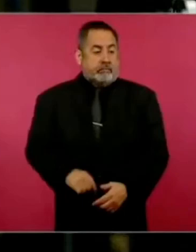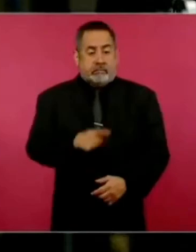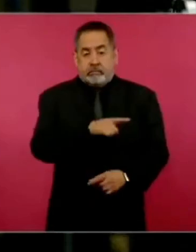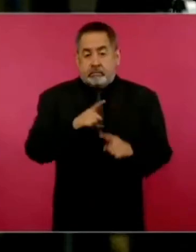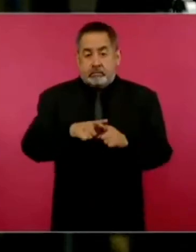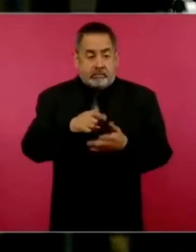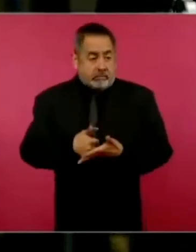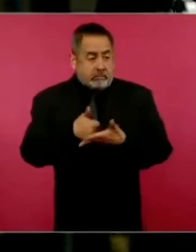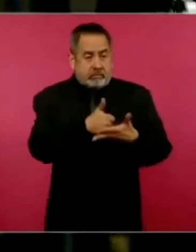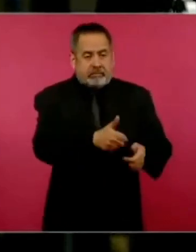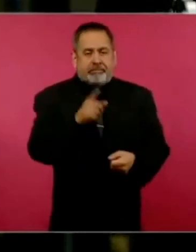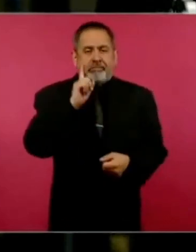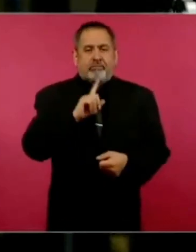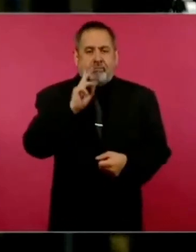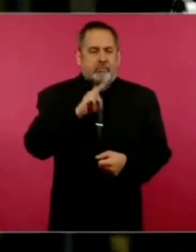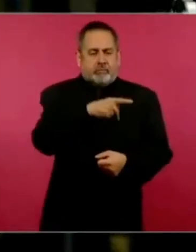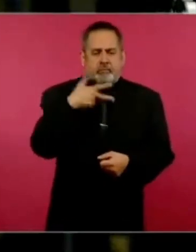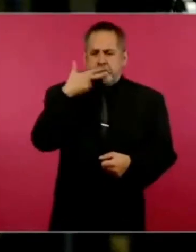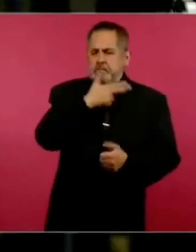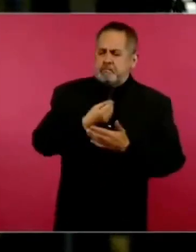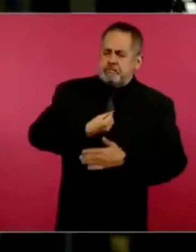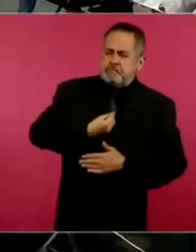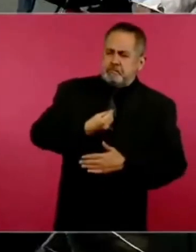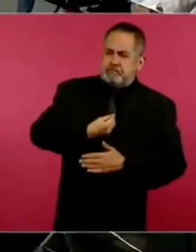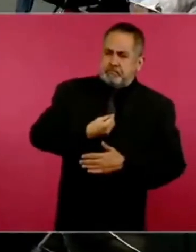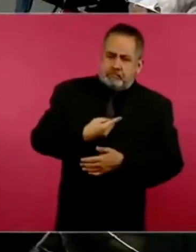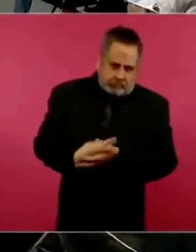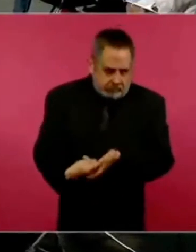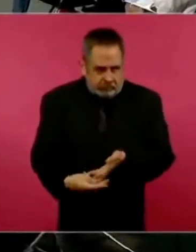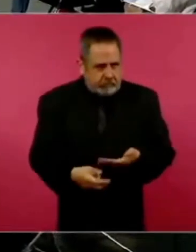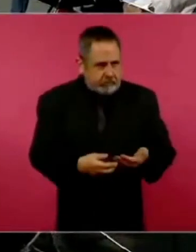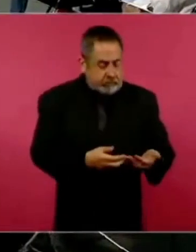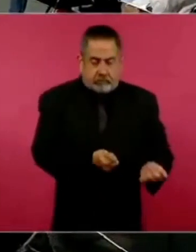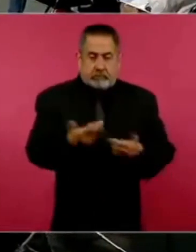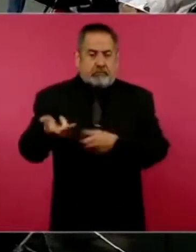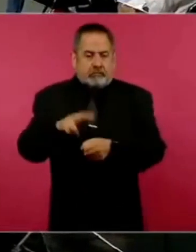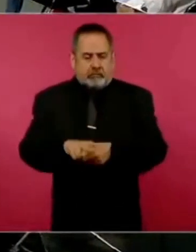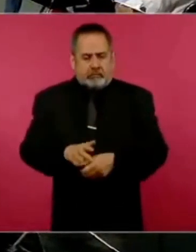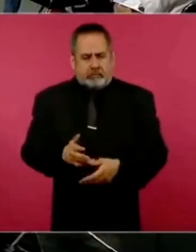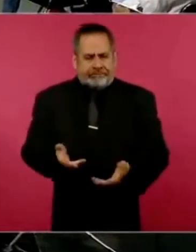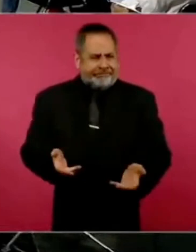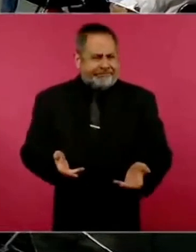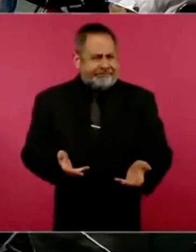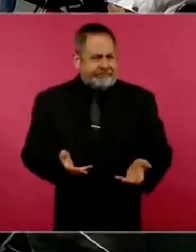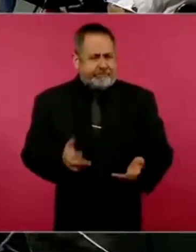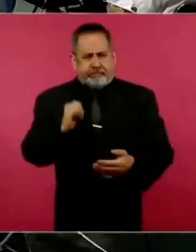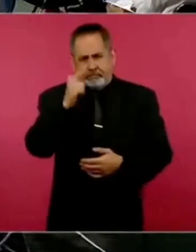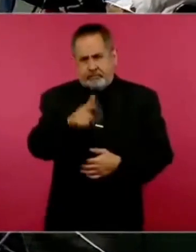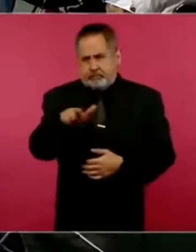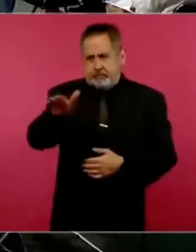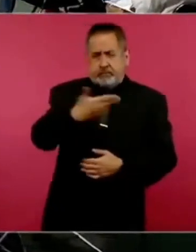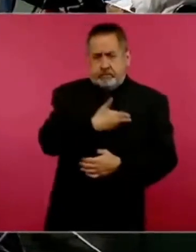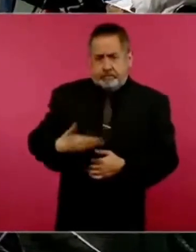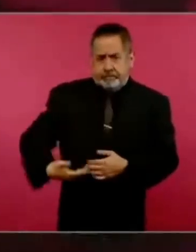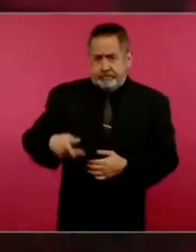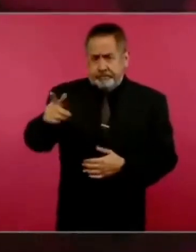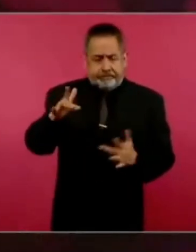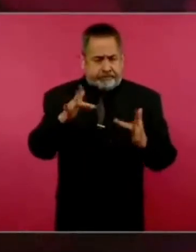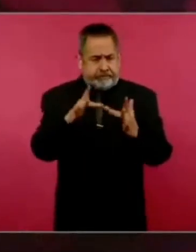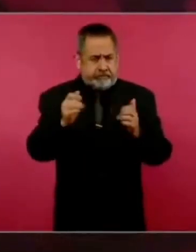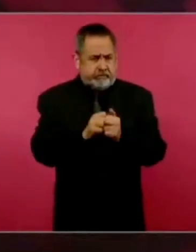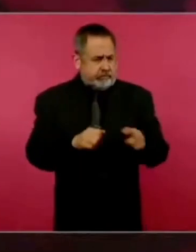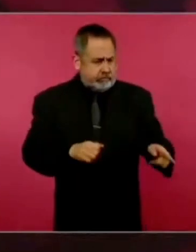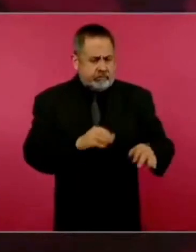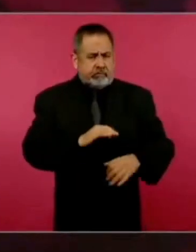las trasladara. ¿Hay alguna forma de que Presidencia se acerque a escuchar a este colectivo? Sí, tenemos la confianza,